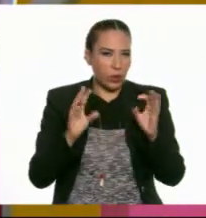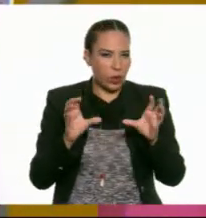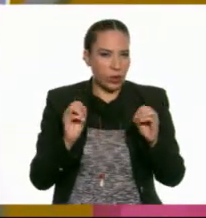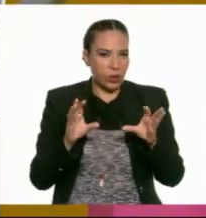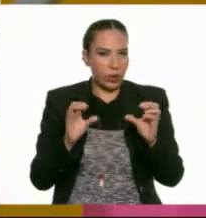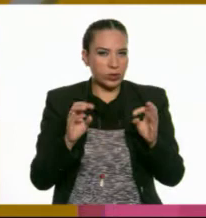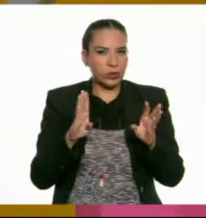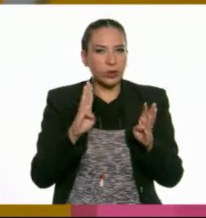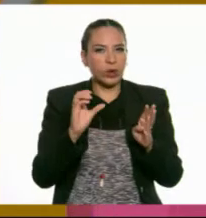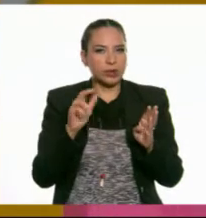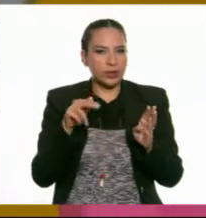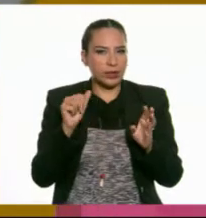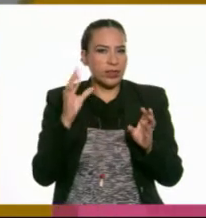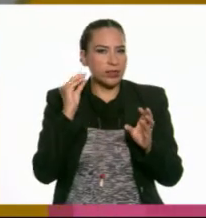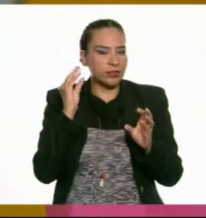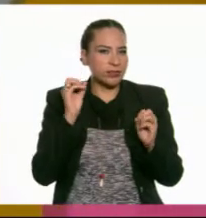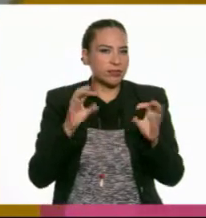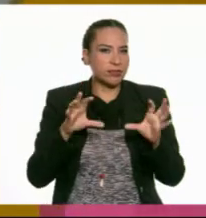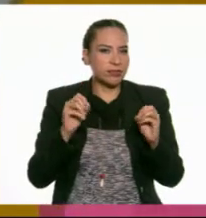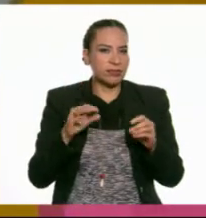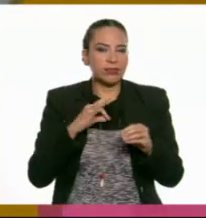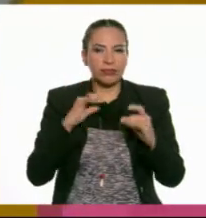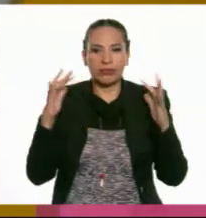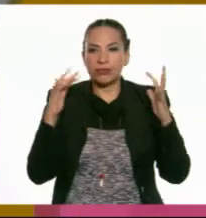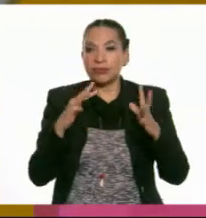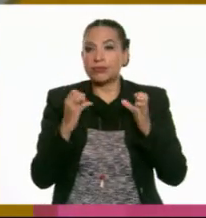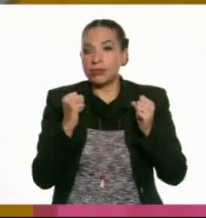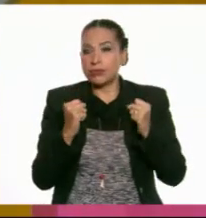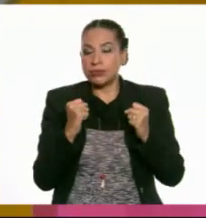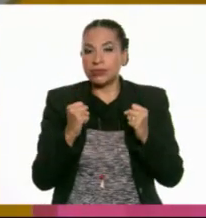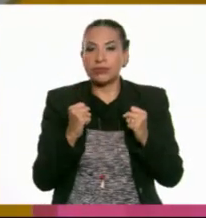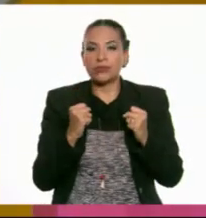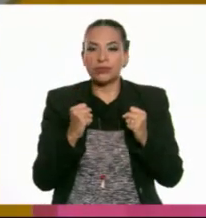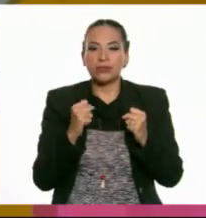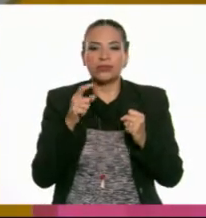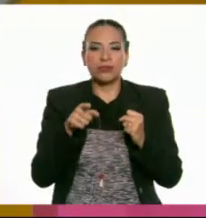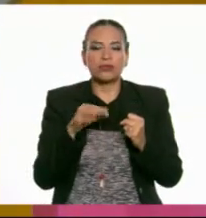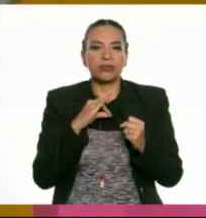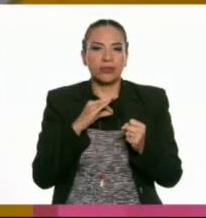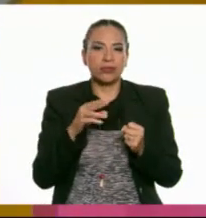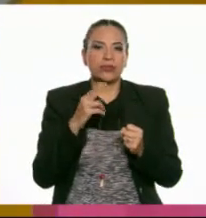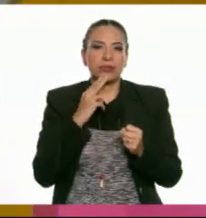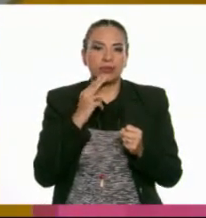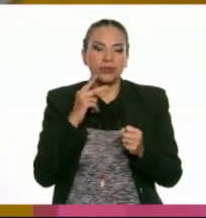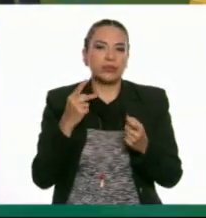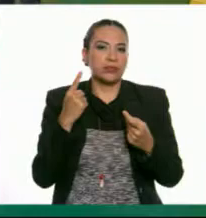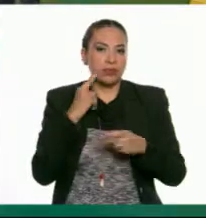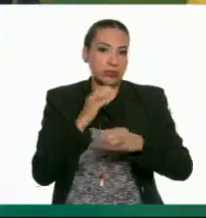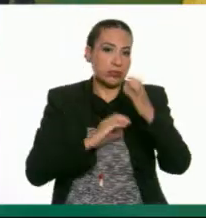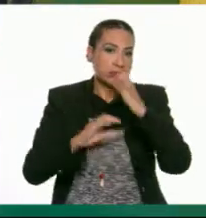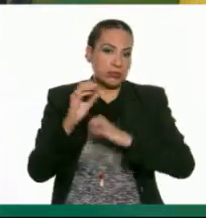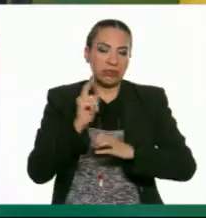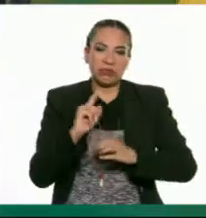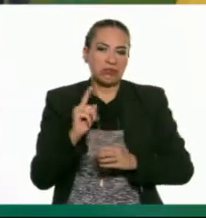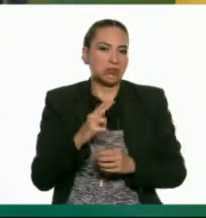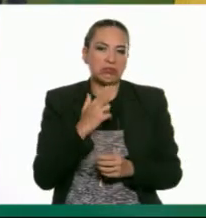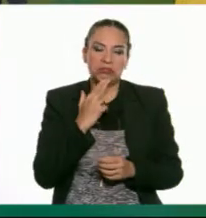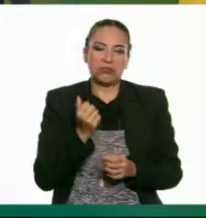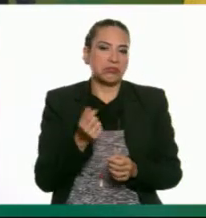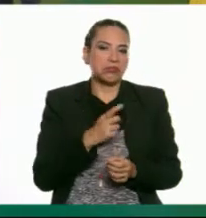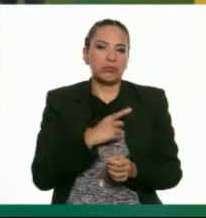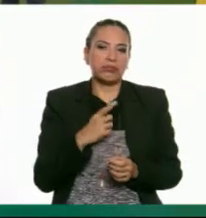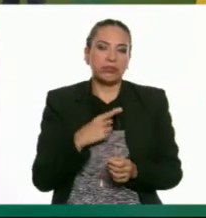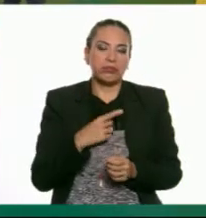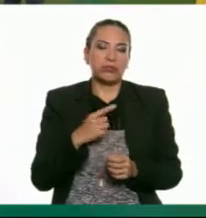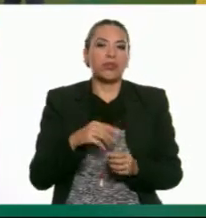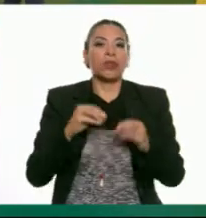funcionan, por ejemplo, en multitudes. Si tú quieres que se escuche más fuerte, esto no me va a servir para un concierto. Ah, no. Tendrá que